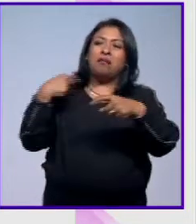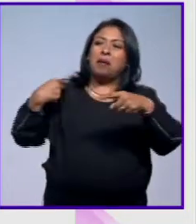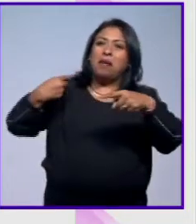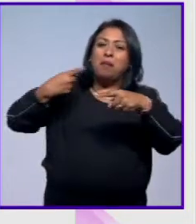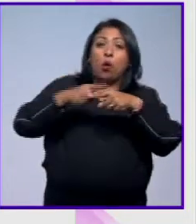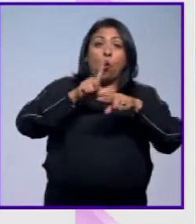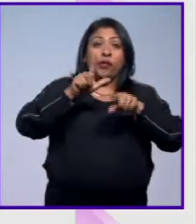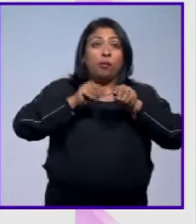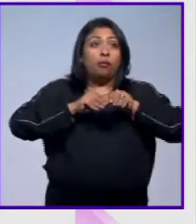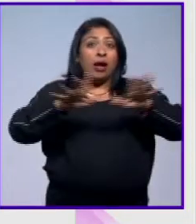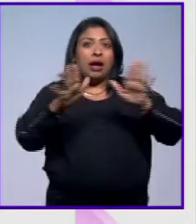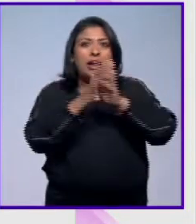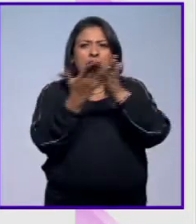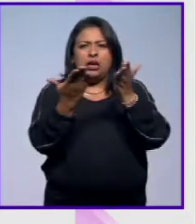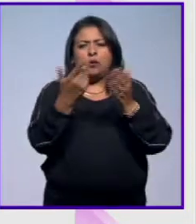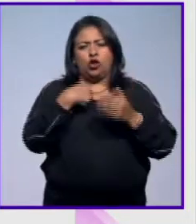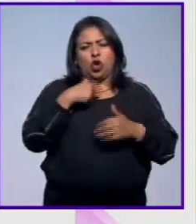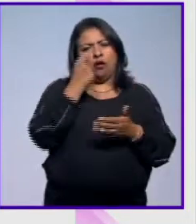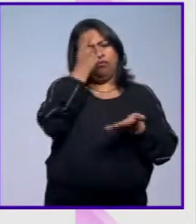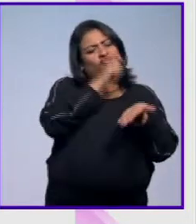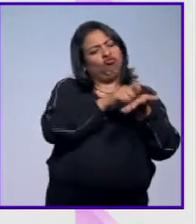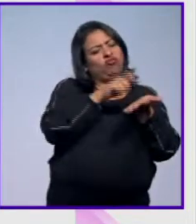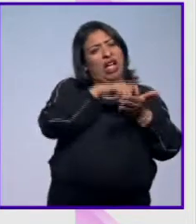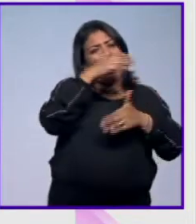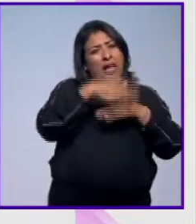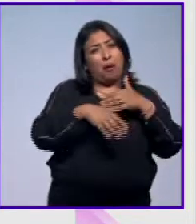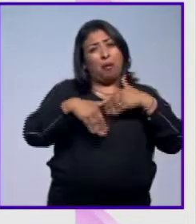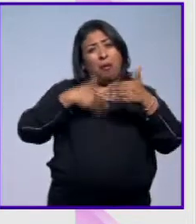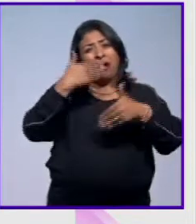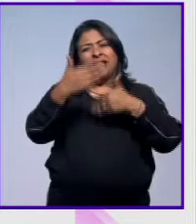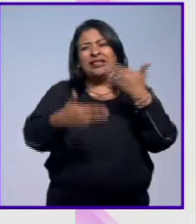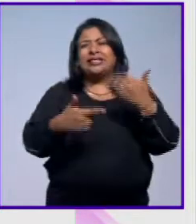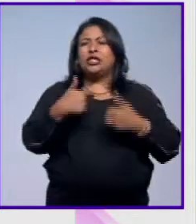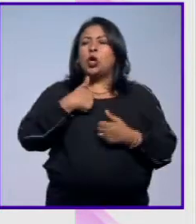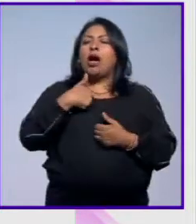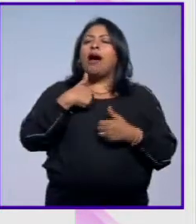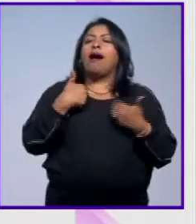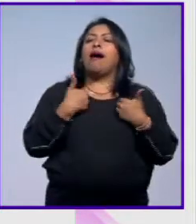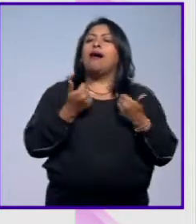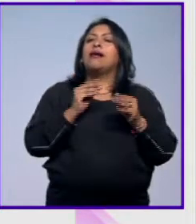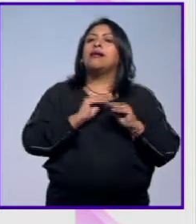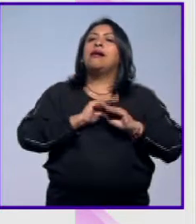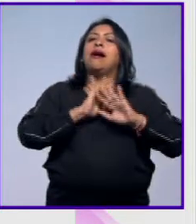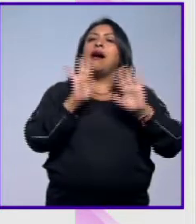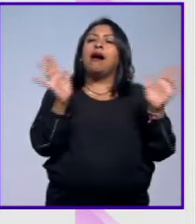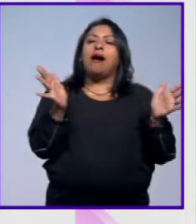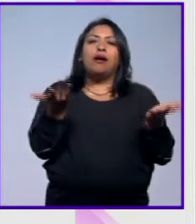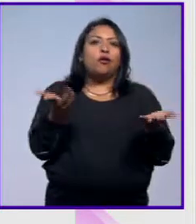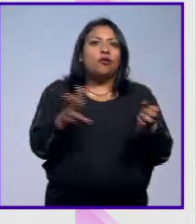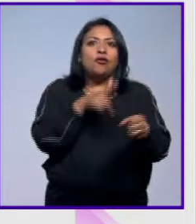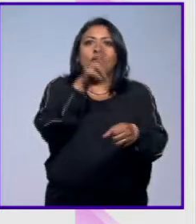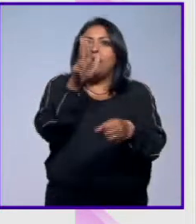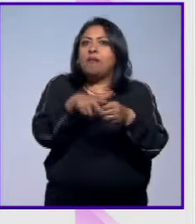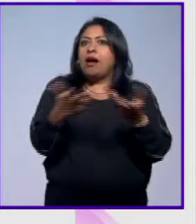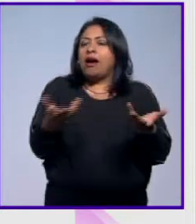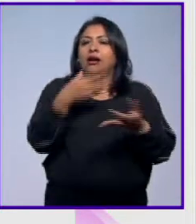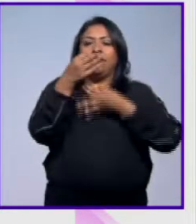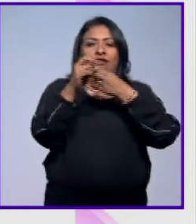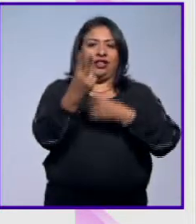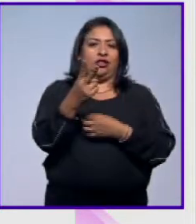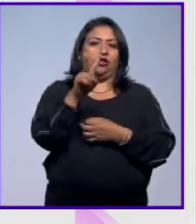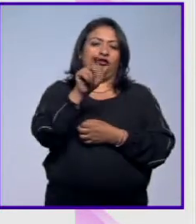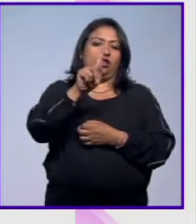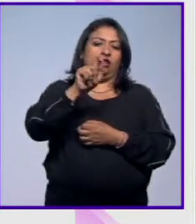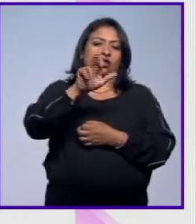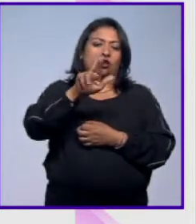se publicó el libro y desde que terminé de escribirlo, me ha ido quedando más claro. Noticias 22, Víctor